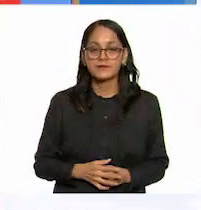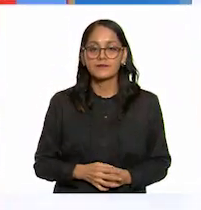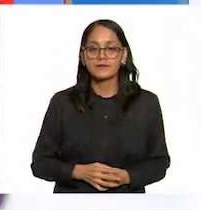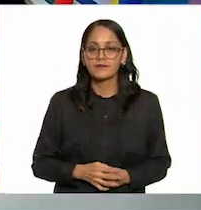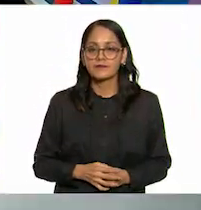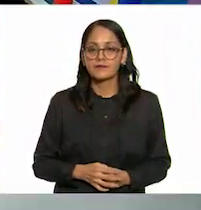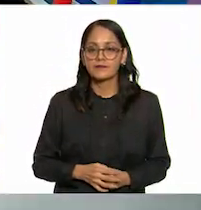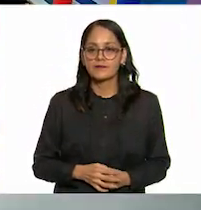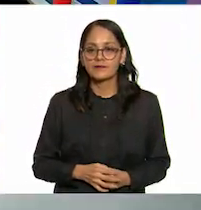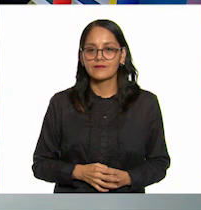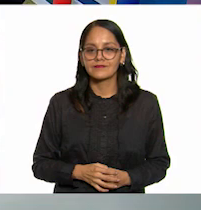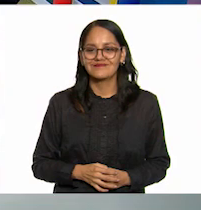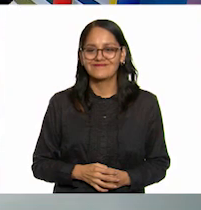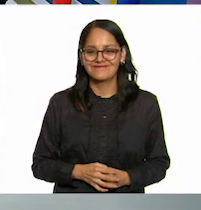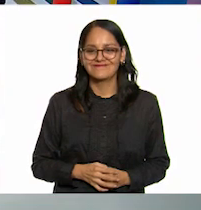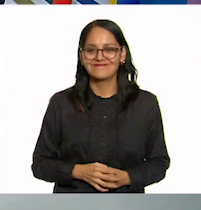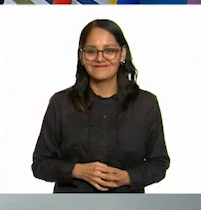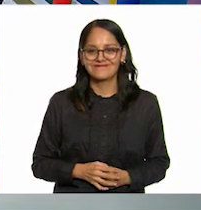aguas con mi fuerza